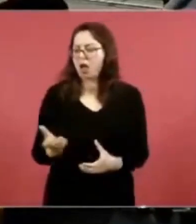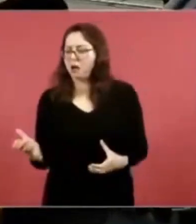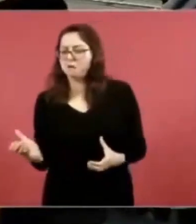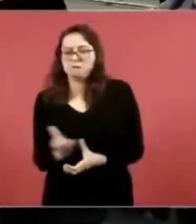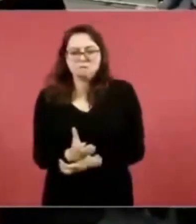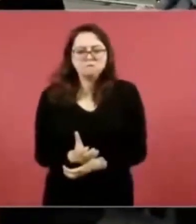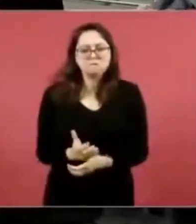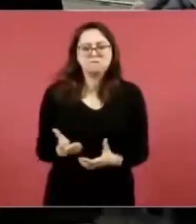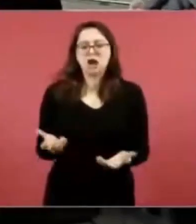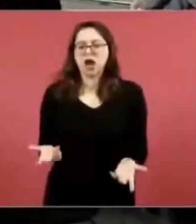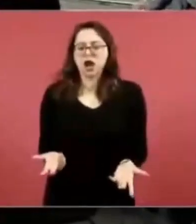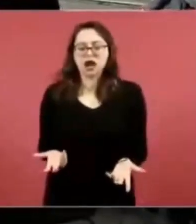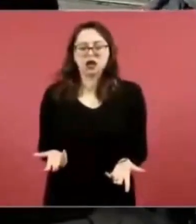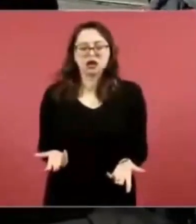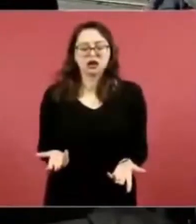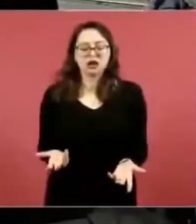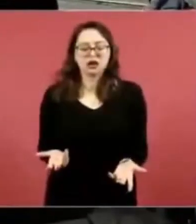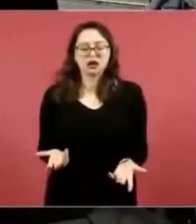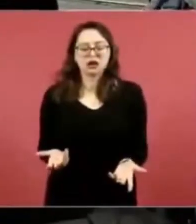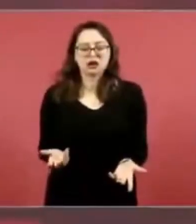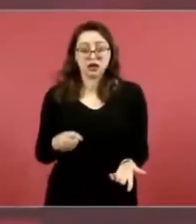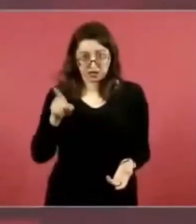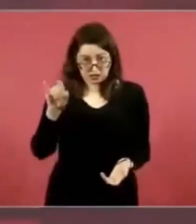Eso es su creación de ellos.